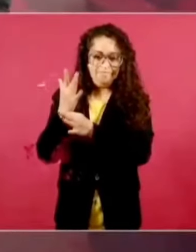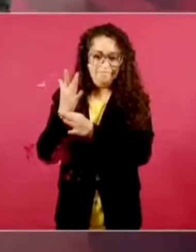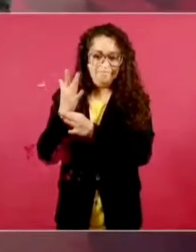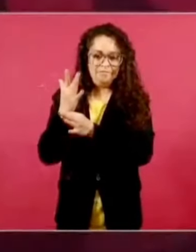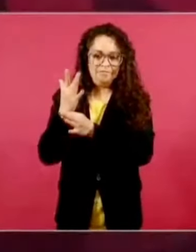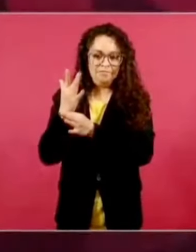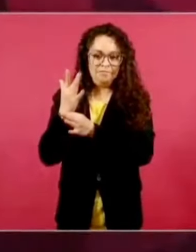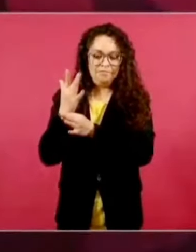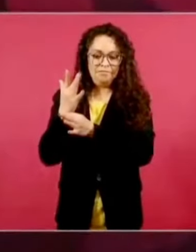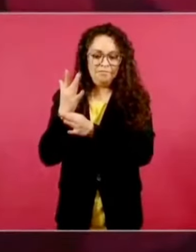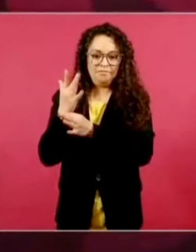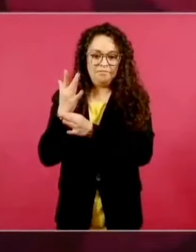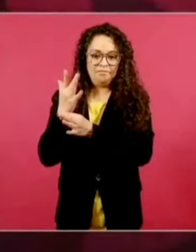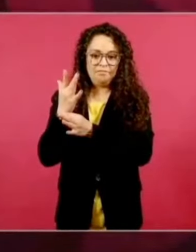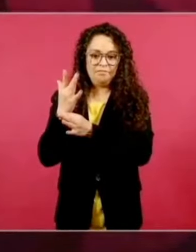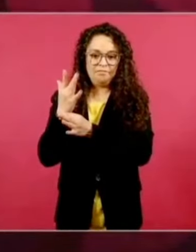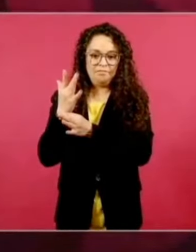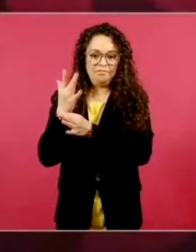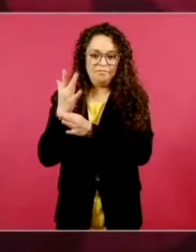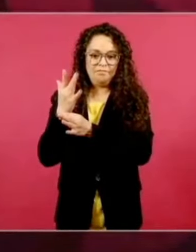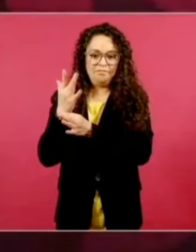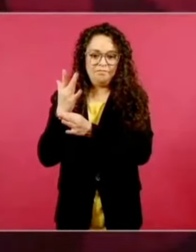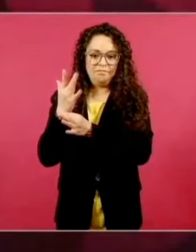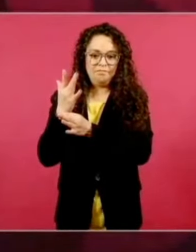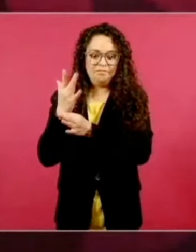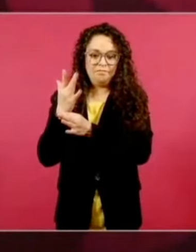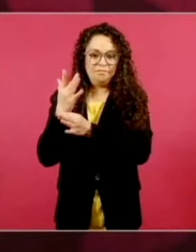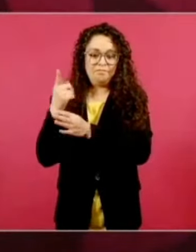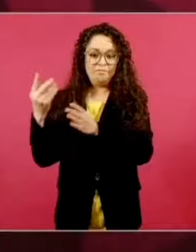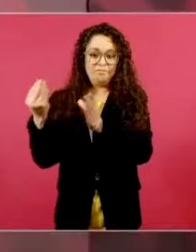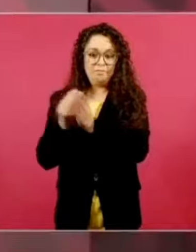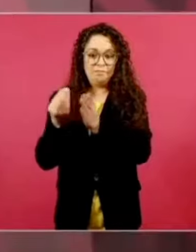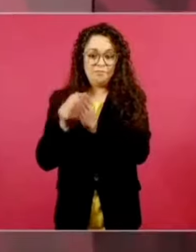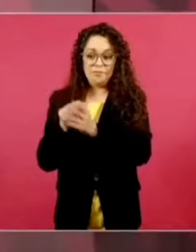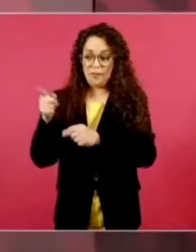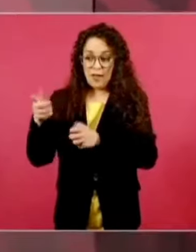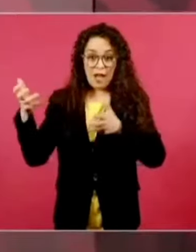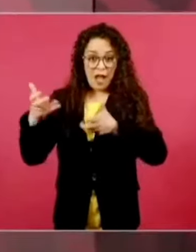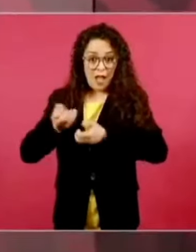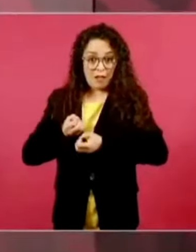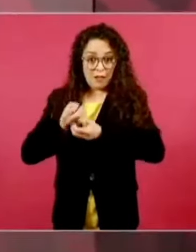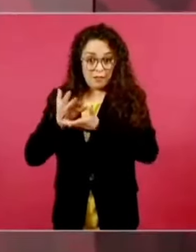Decía el presidente Juárez, es moralmente imposible.